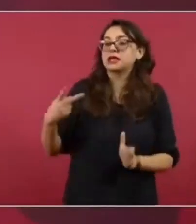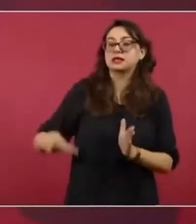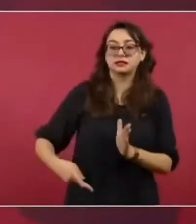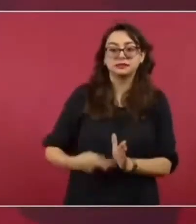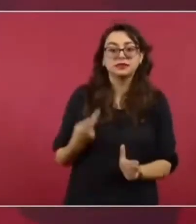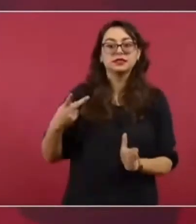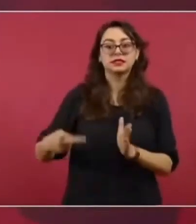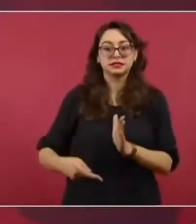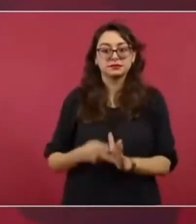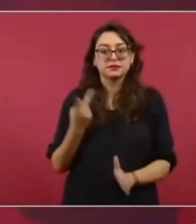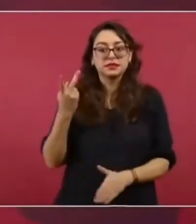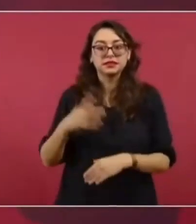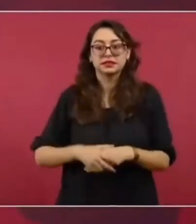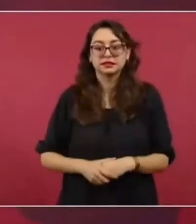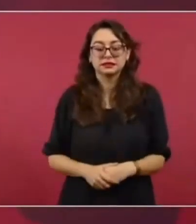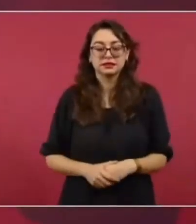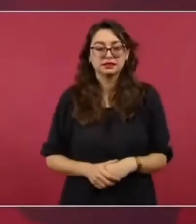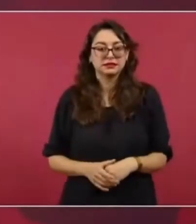recientemente